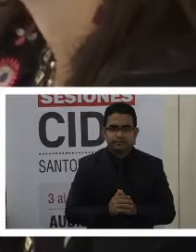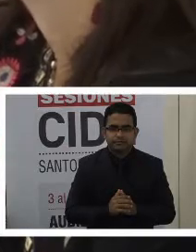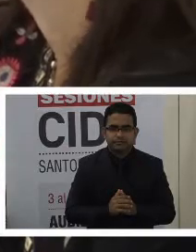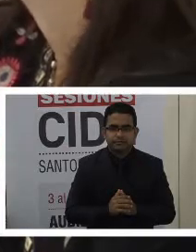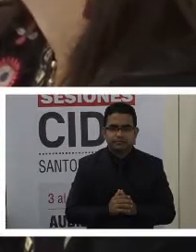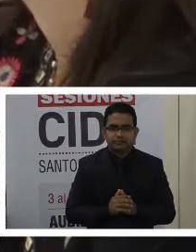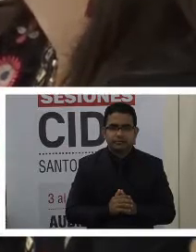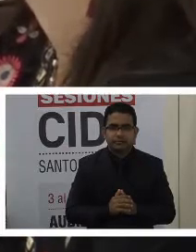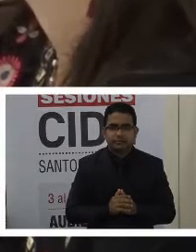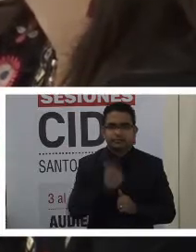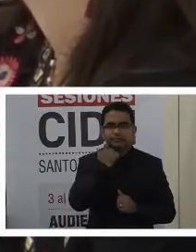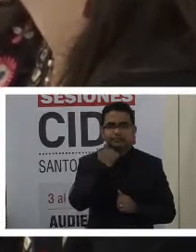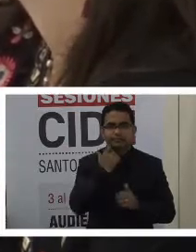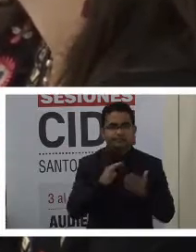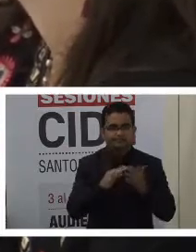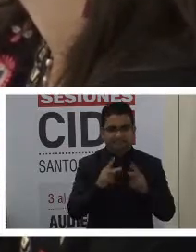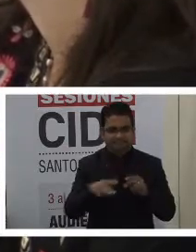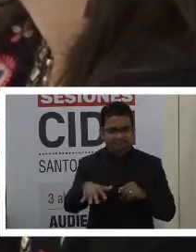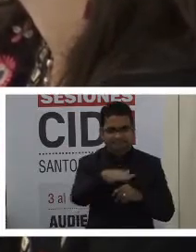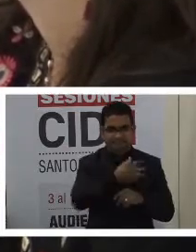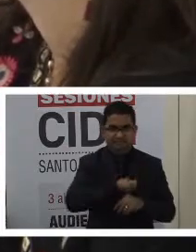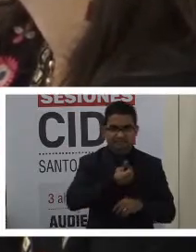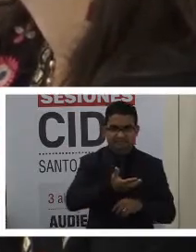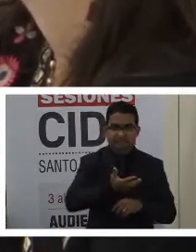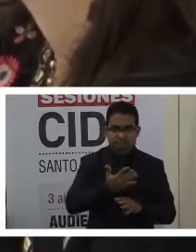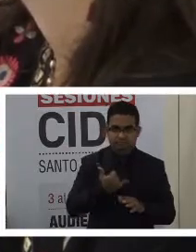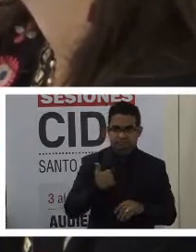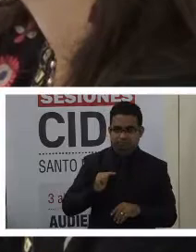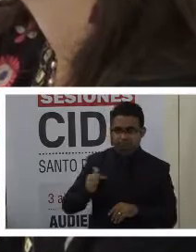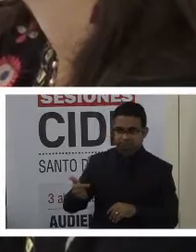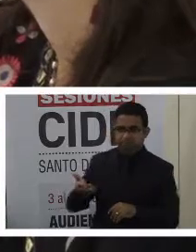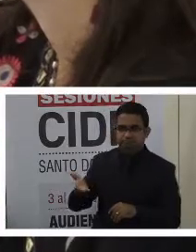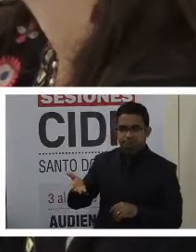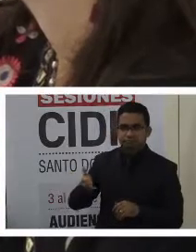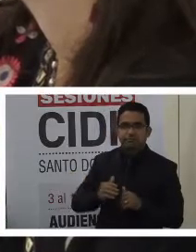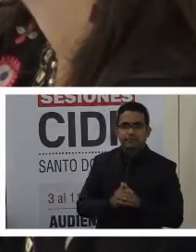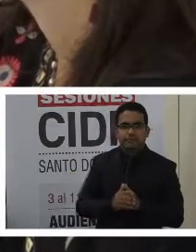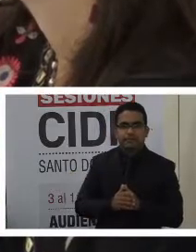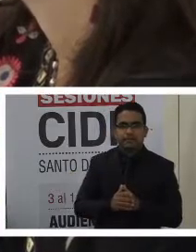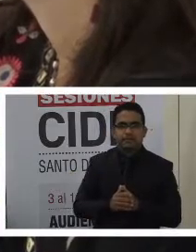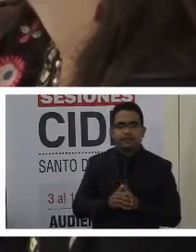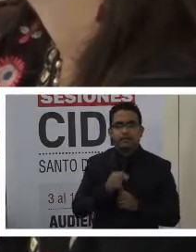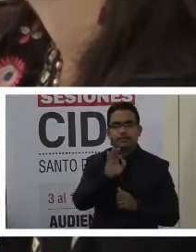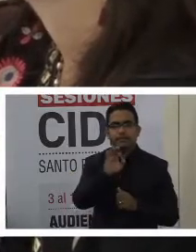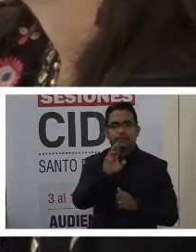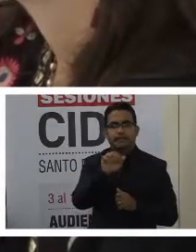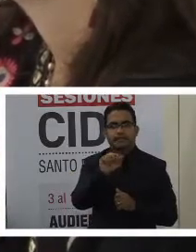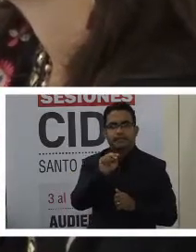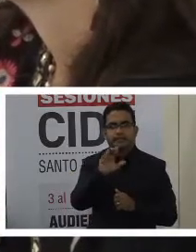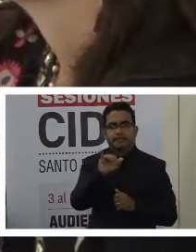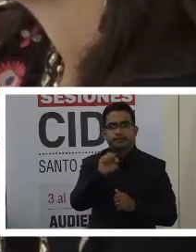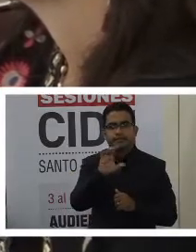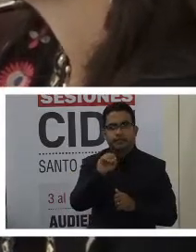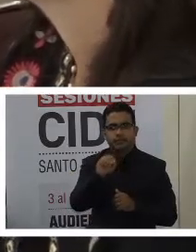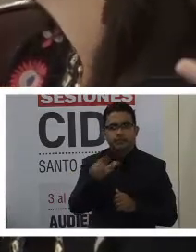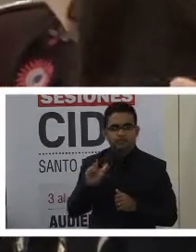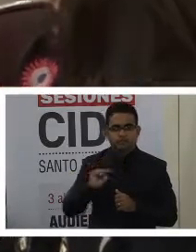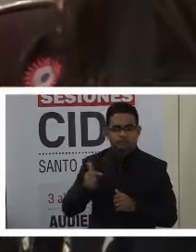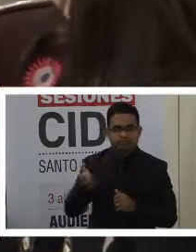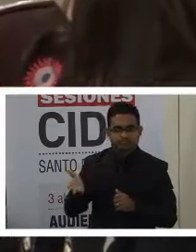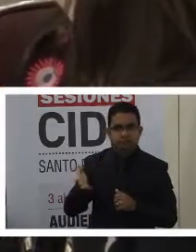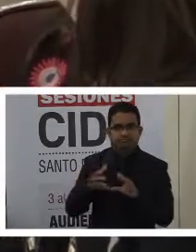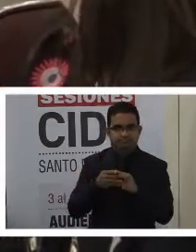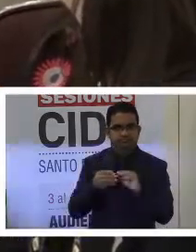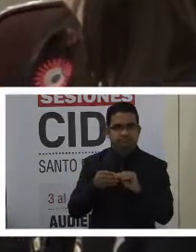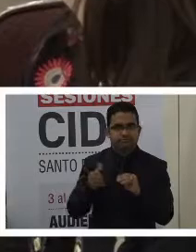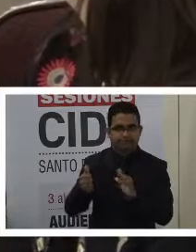la sociedad civil. Le voy a dar la palabra en primer lugar al comisionado Francisco Eguiguren en su condición